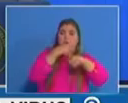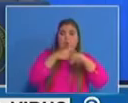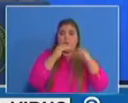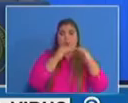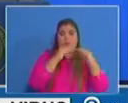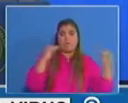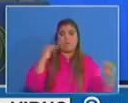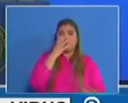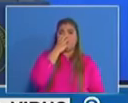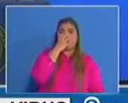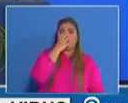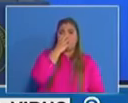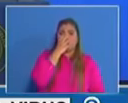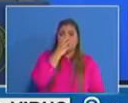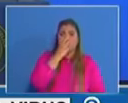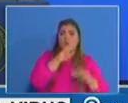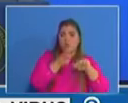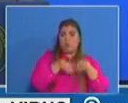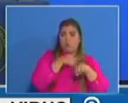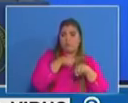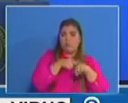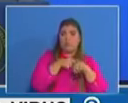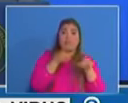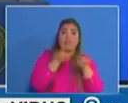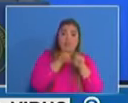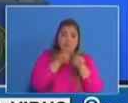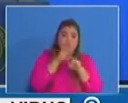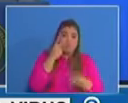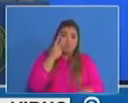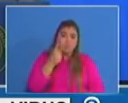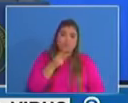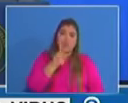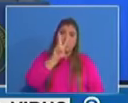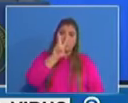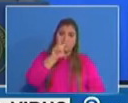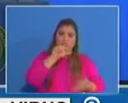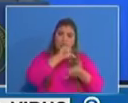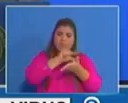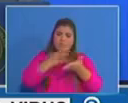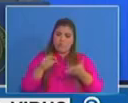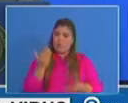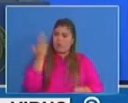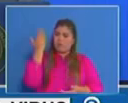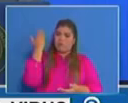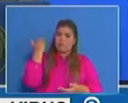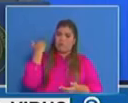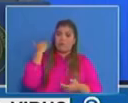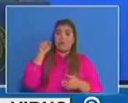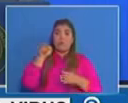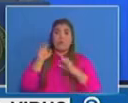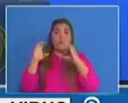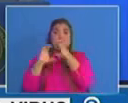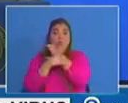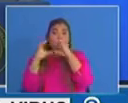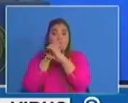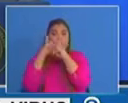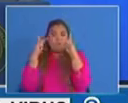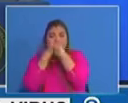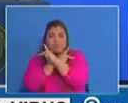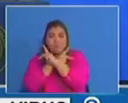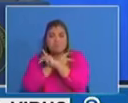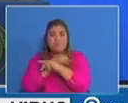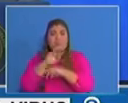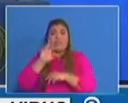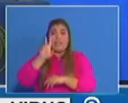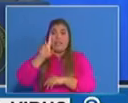Lo que se observa también es que desde hace aproximadamente dos semanas ese número de casos en cuidado intensivo se ha mantenido por